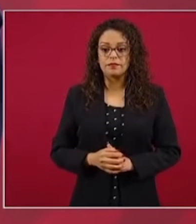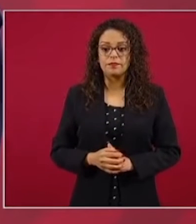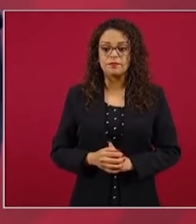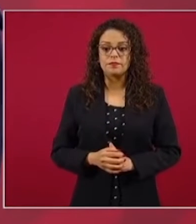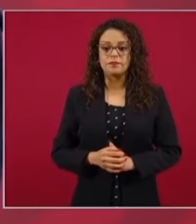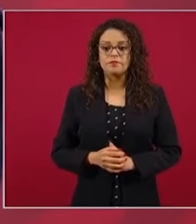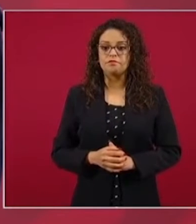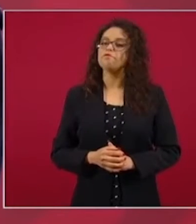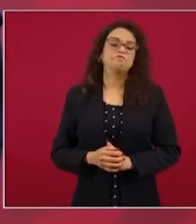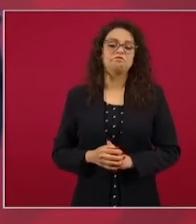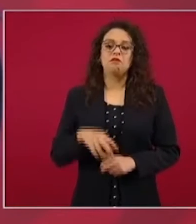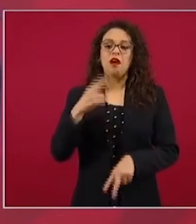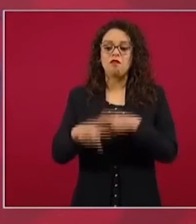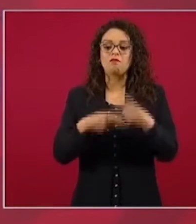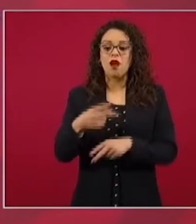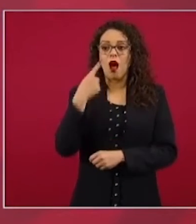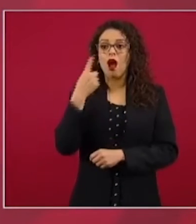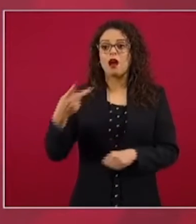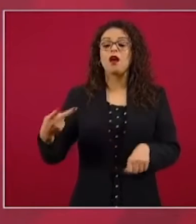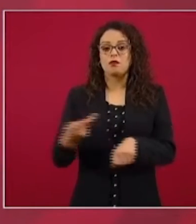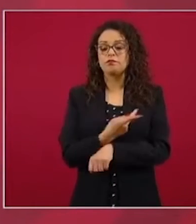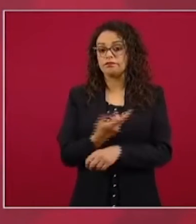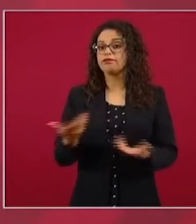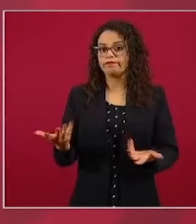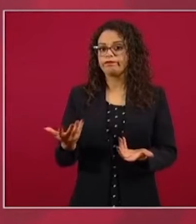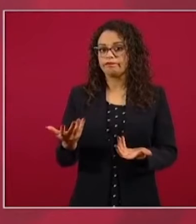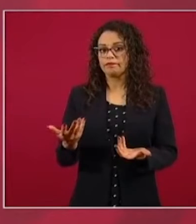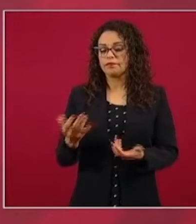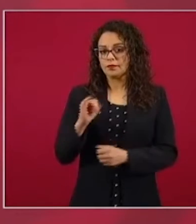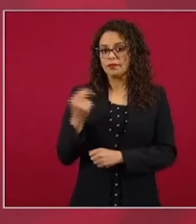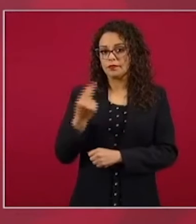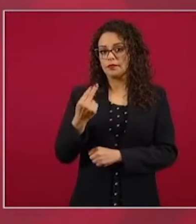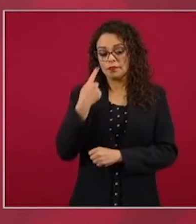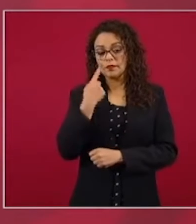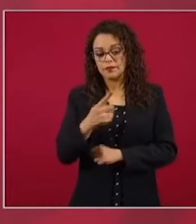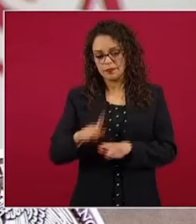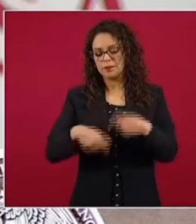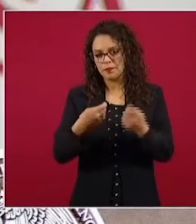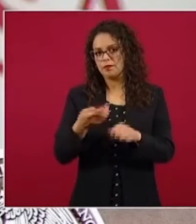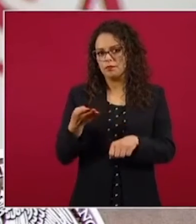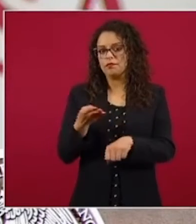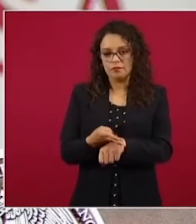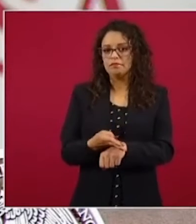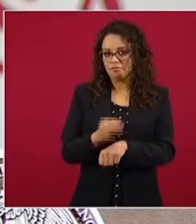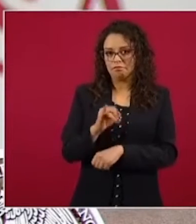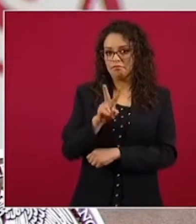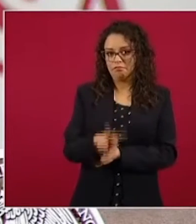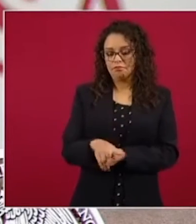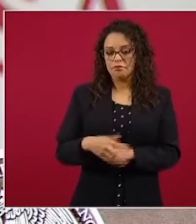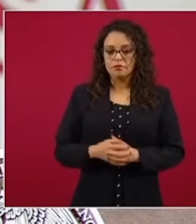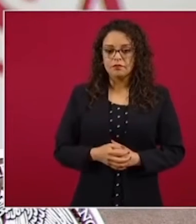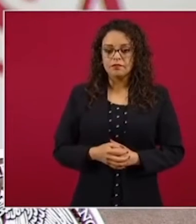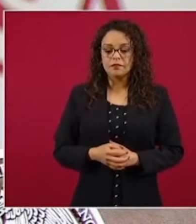a actuar, se van a tomar medidas, porque hemos